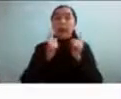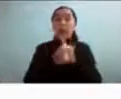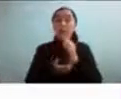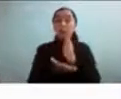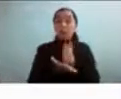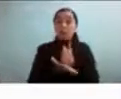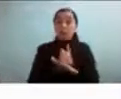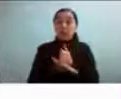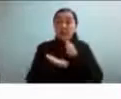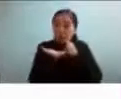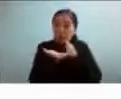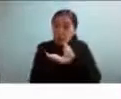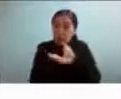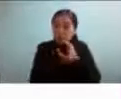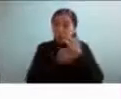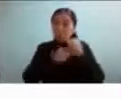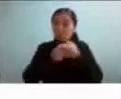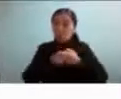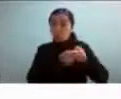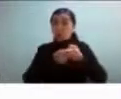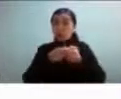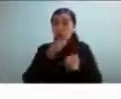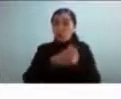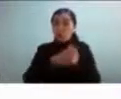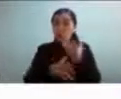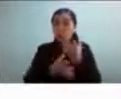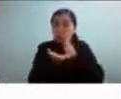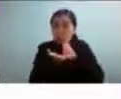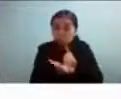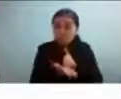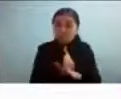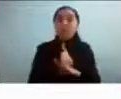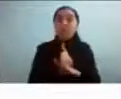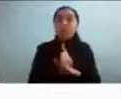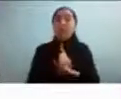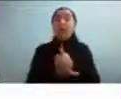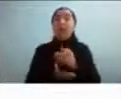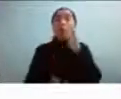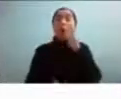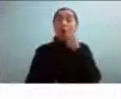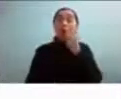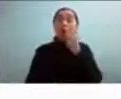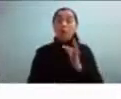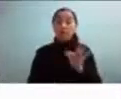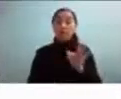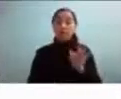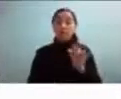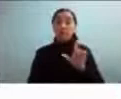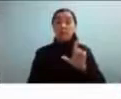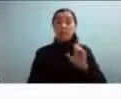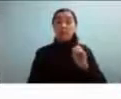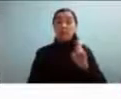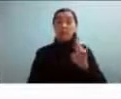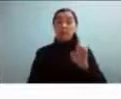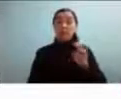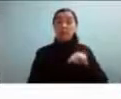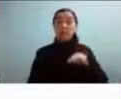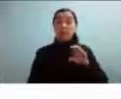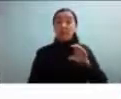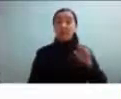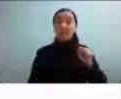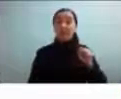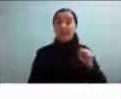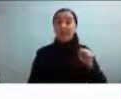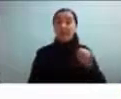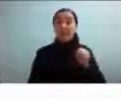nuevo inicio socialmente y ahí conocí a Florencia, una gran amiga con la que fundamos una campaña, Campaña